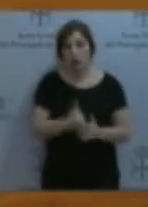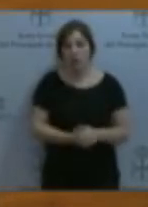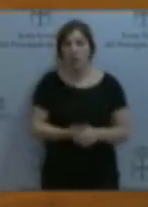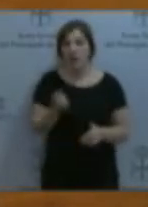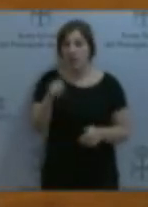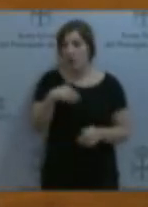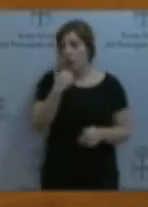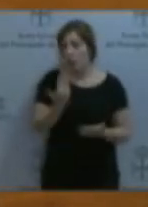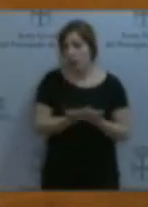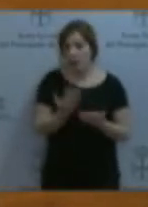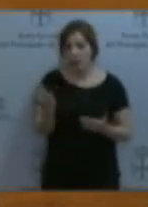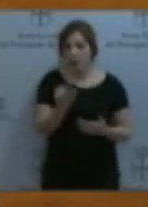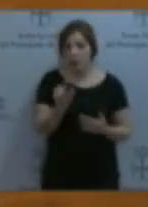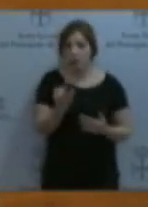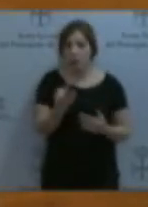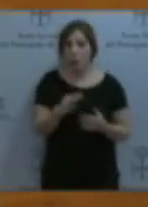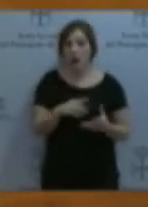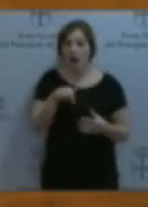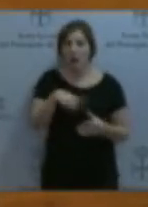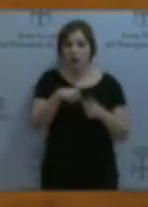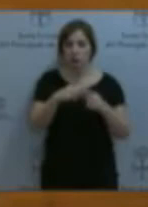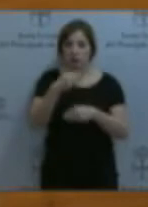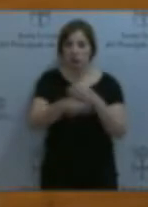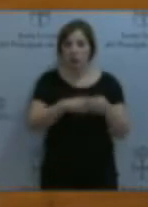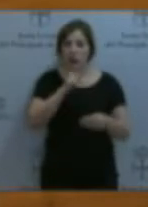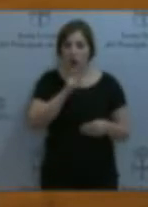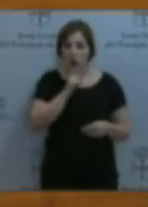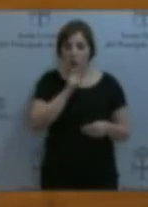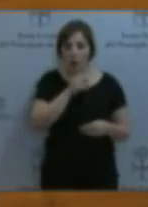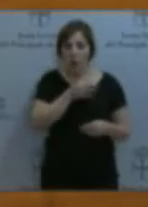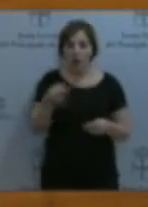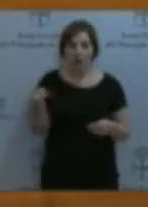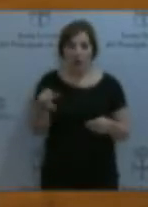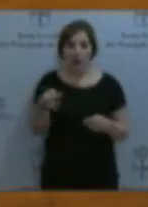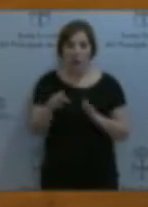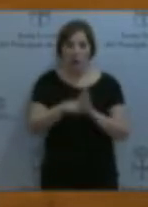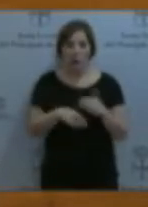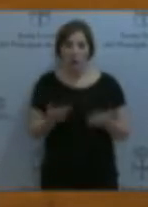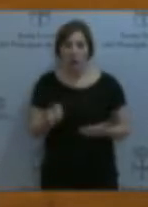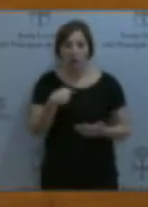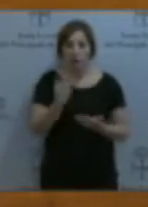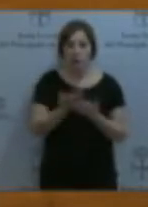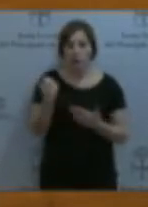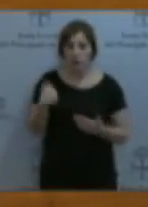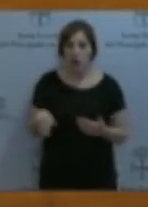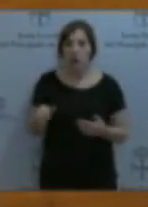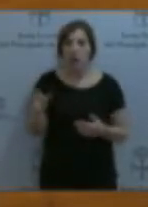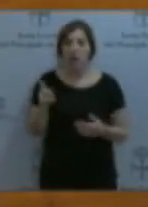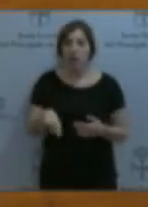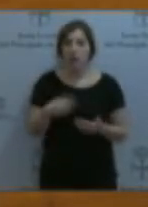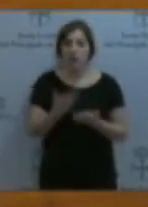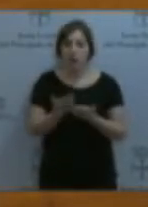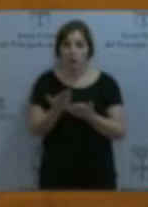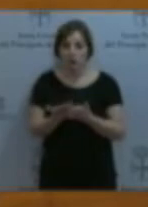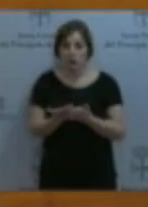lo que hay que pedir es cómo se está aplicando aquí en Asturias la eficacia del programa, algo que nosotros hemos pedido ya y una propuesta en este